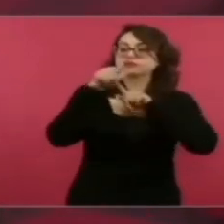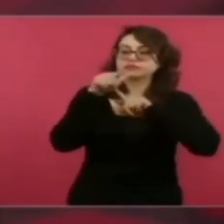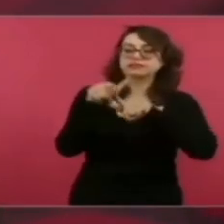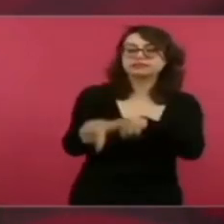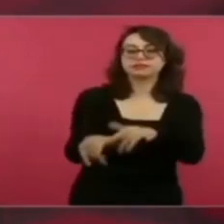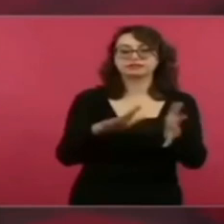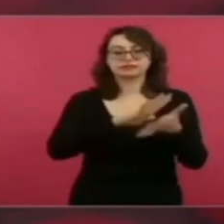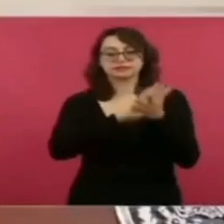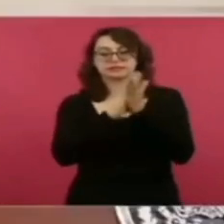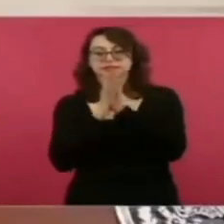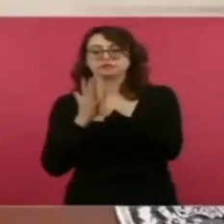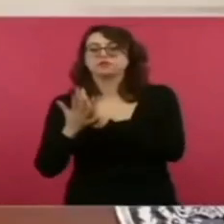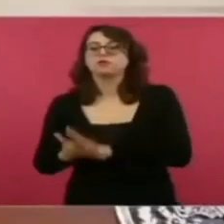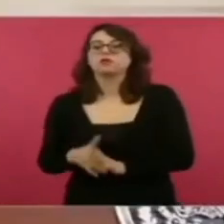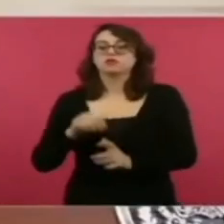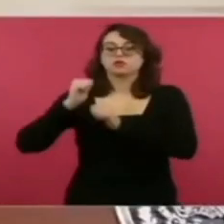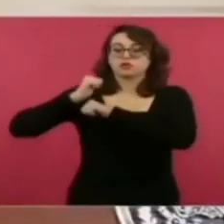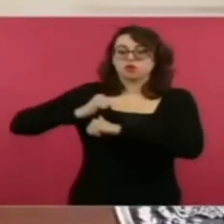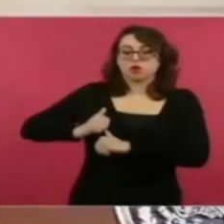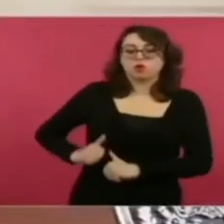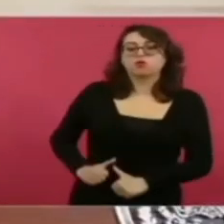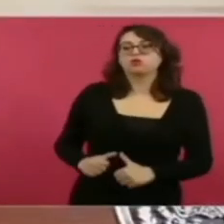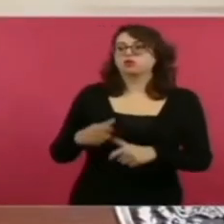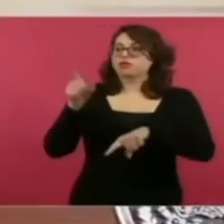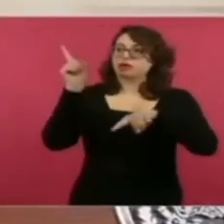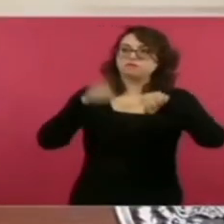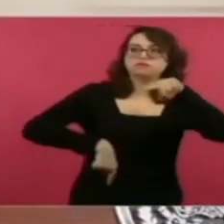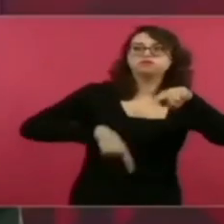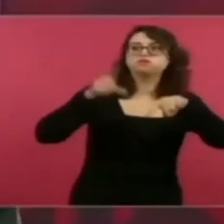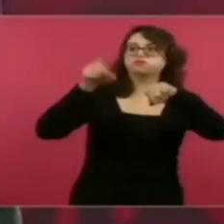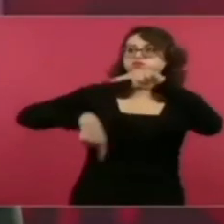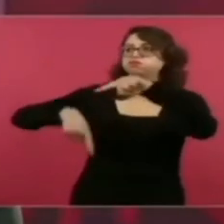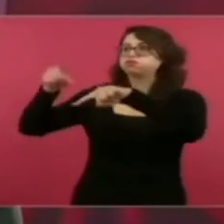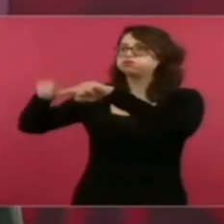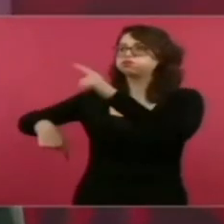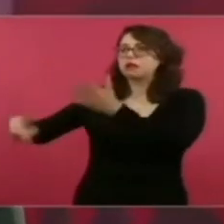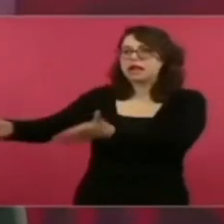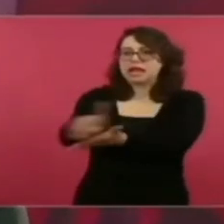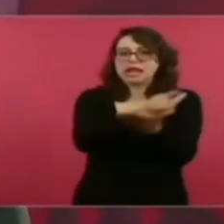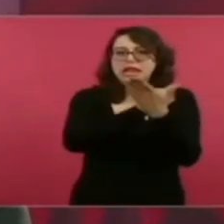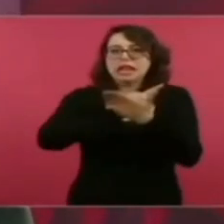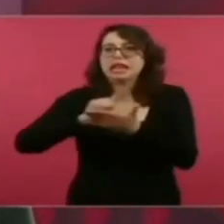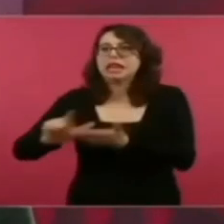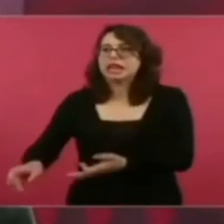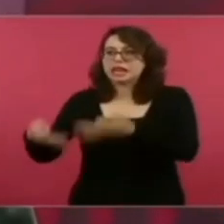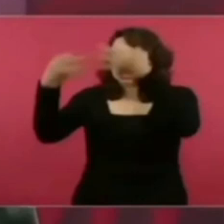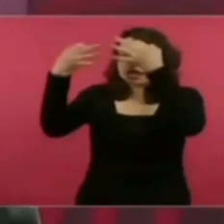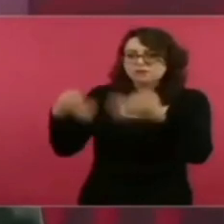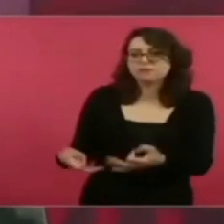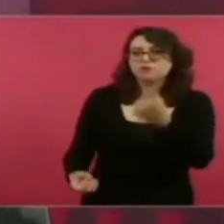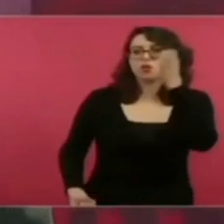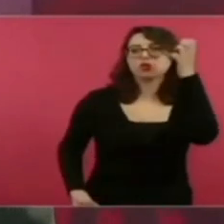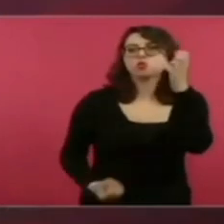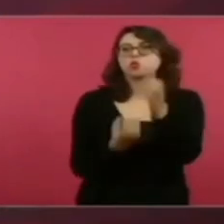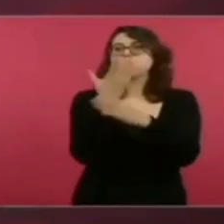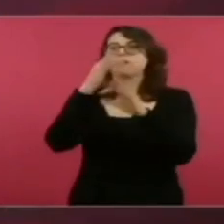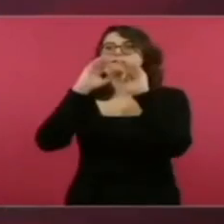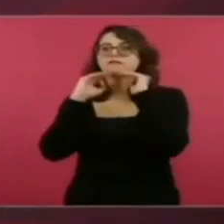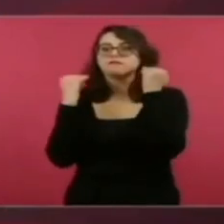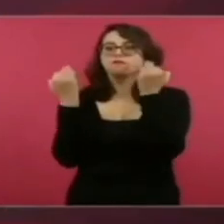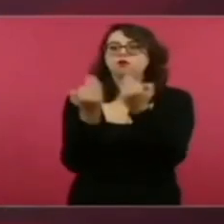seguir limpiando la vida pública, purificando la vida pública, democratizando.